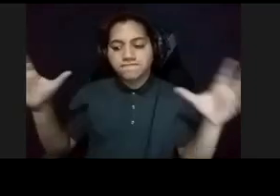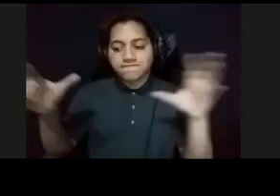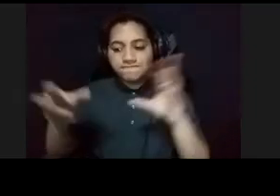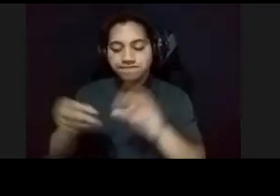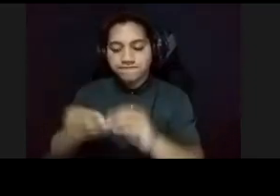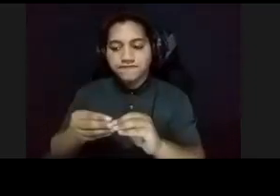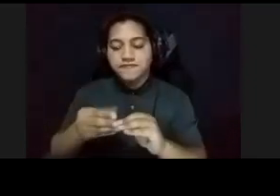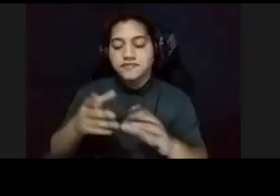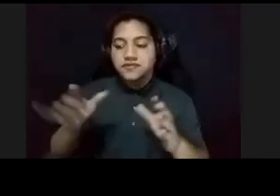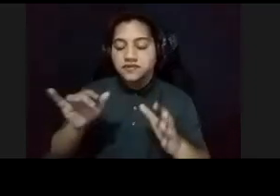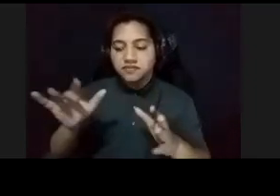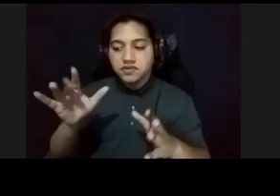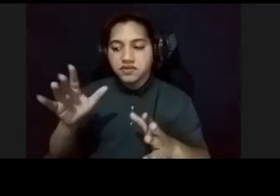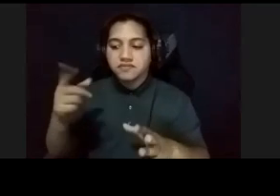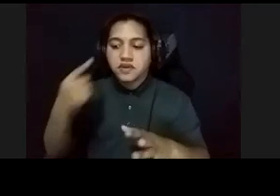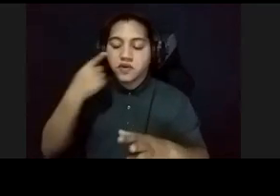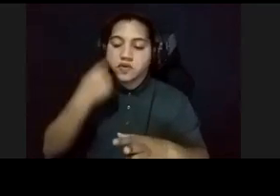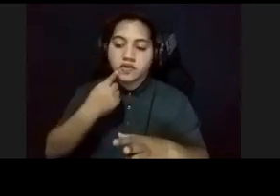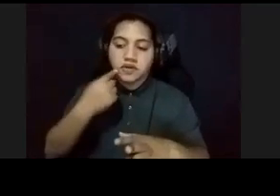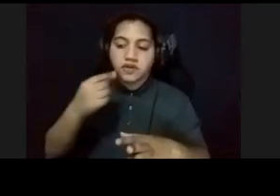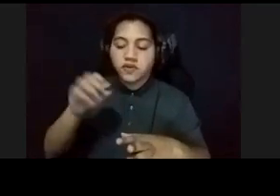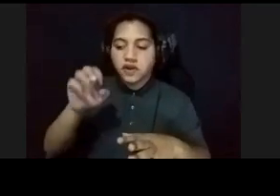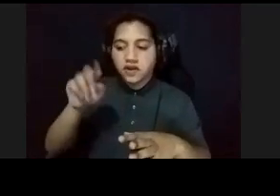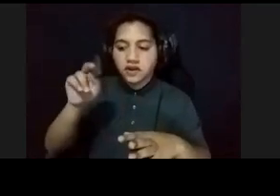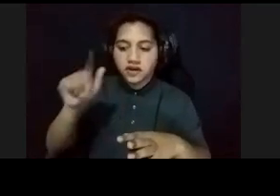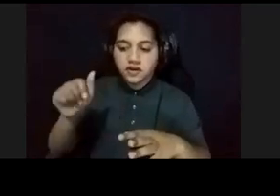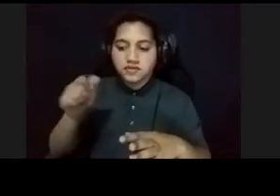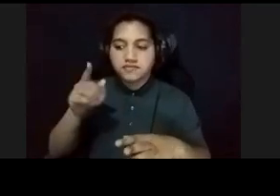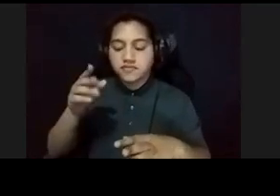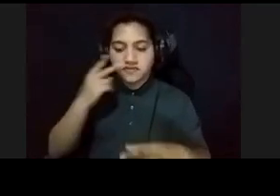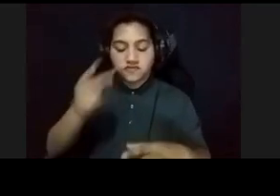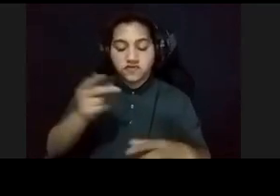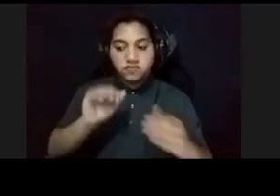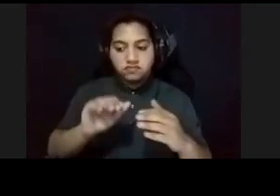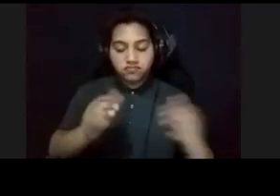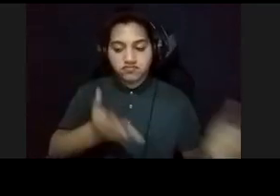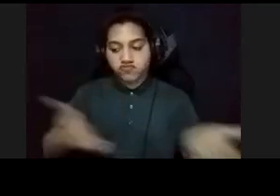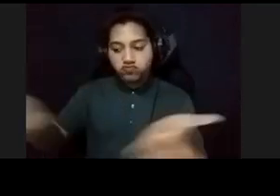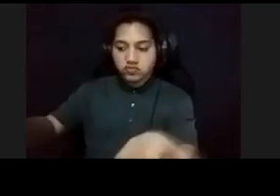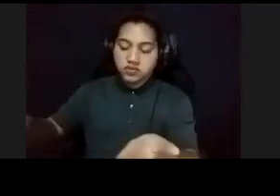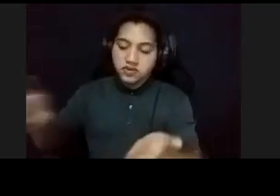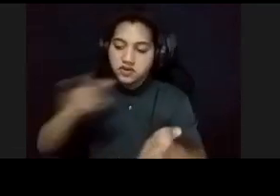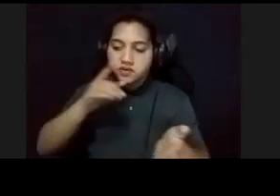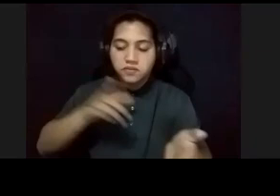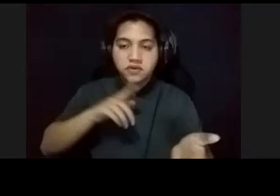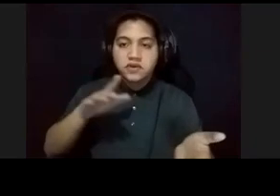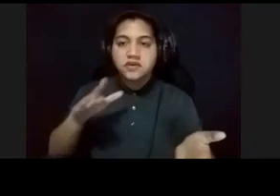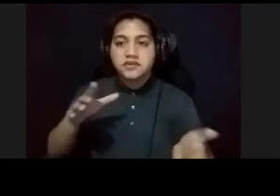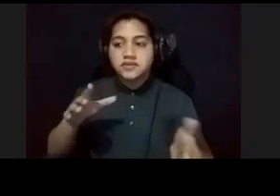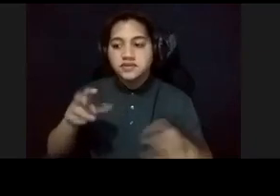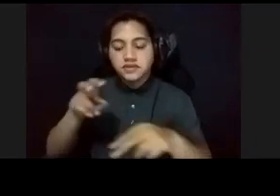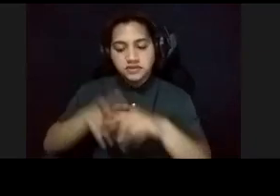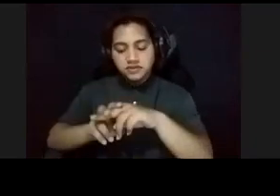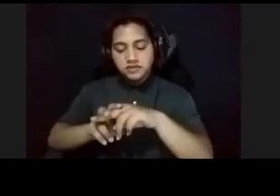de cortaron a Elena, que él me dice, que él lo vivió, él vio cuando llevaban la señora, la persona, la mujer, sentada,